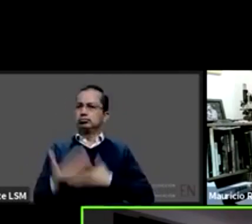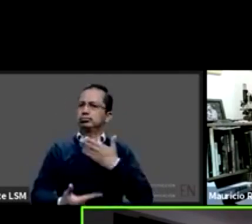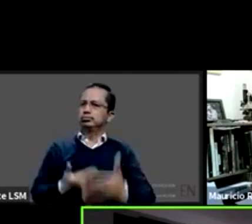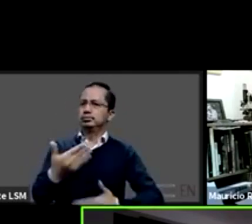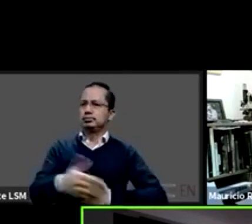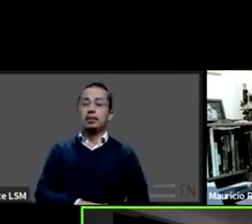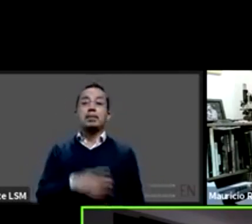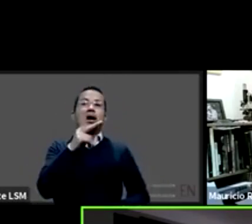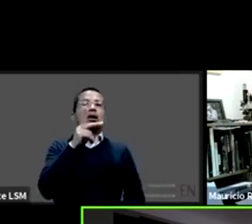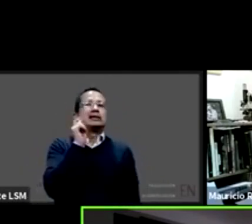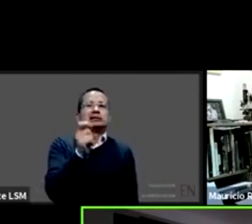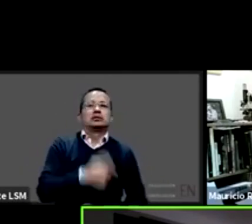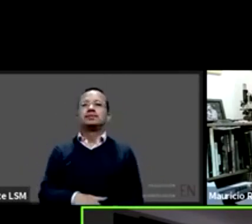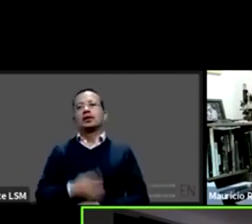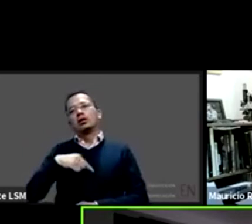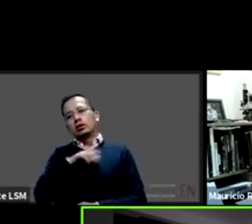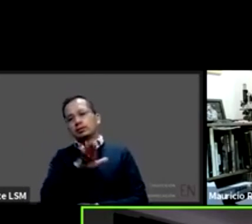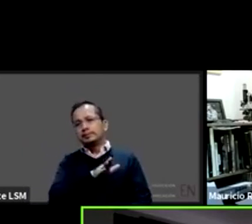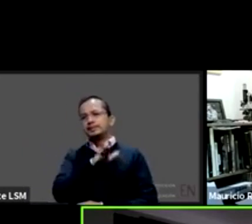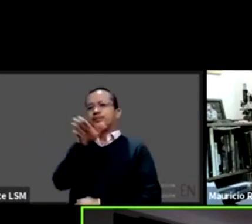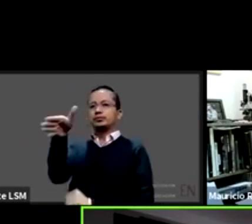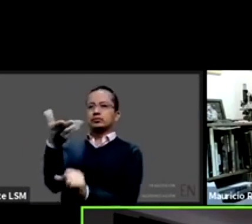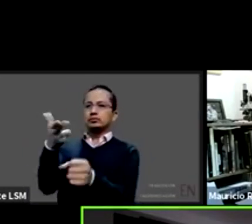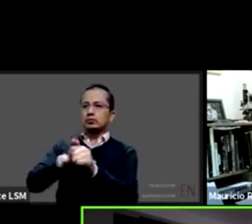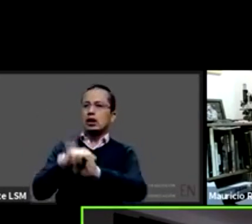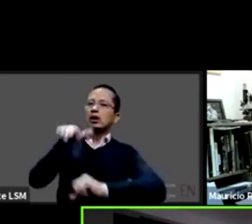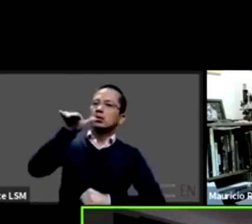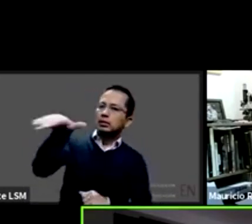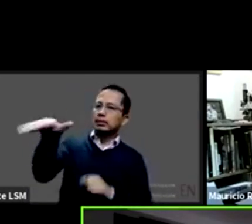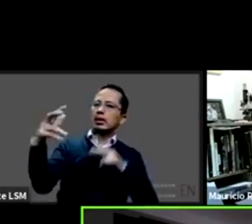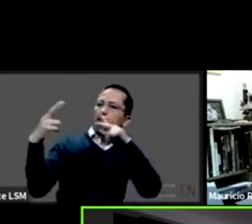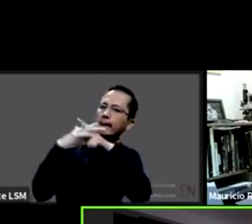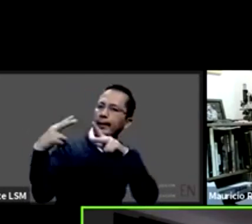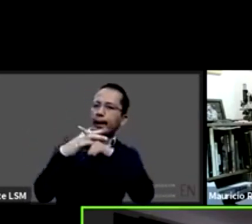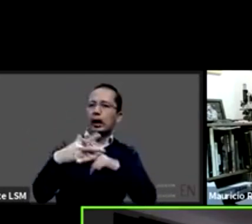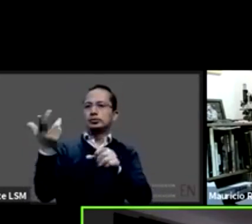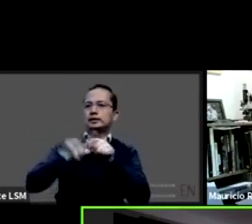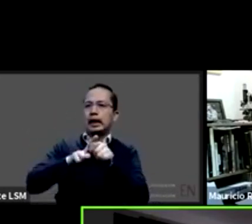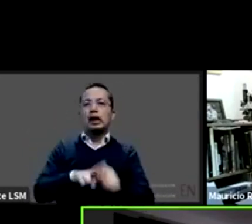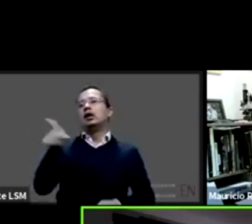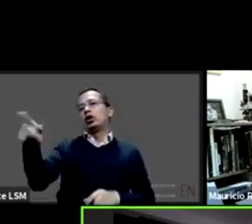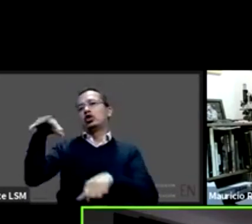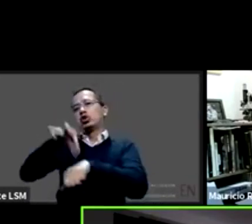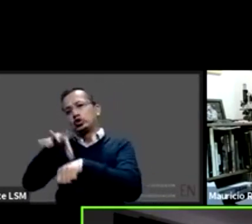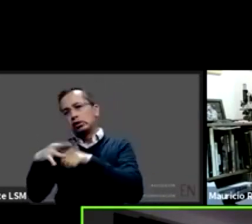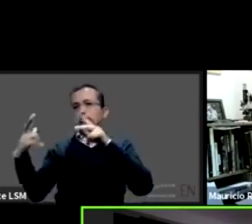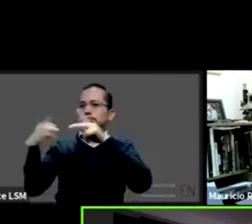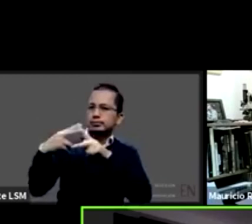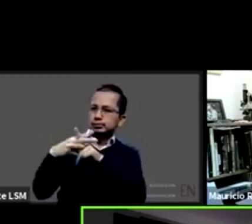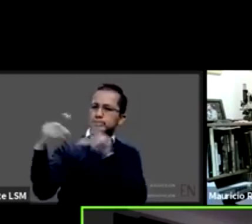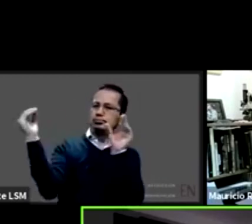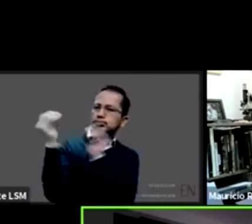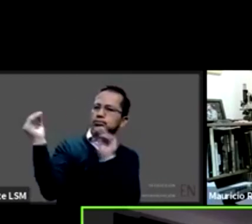con el hospital peleándonos con los médicos peleándonos en todo lugar se trata de que haya realmente un